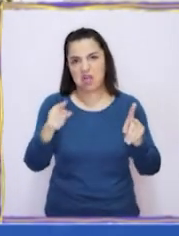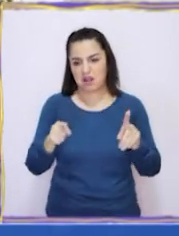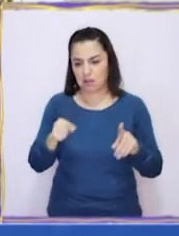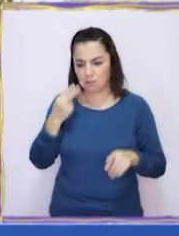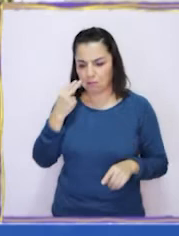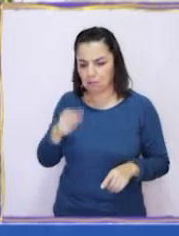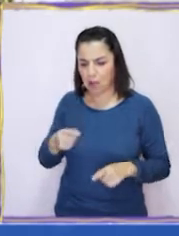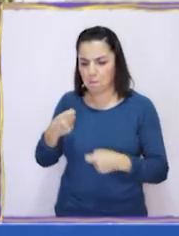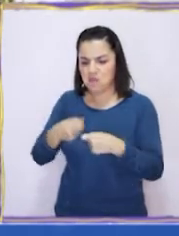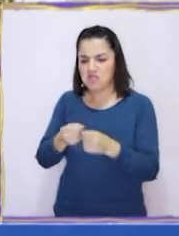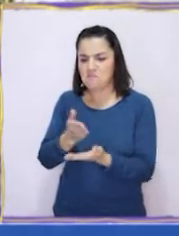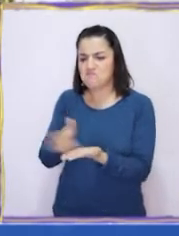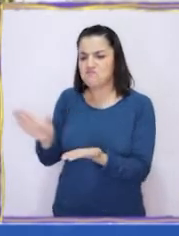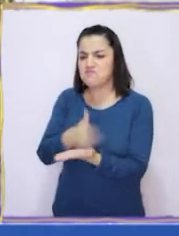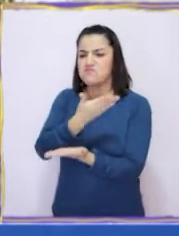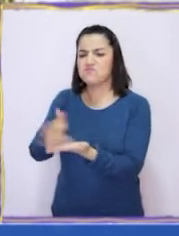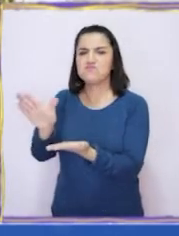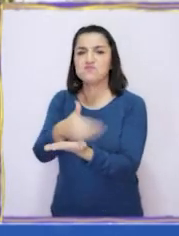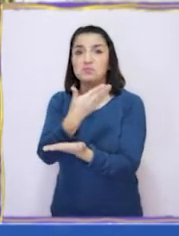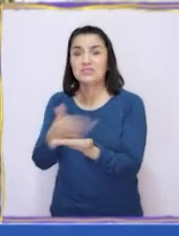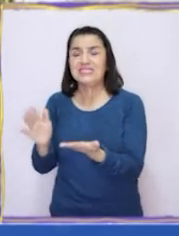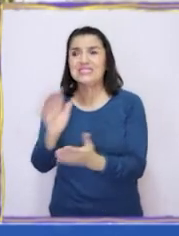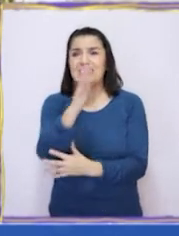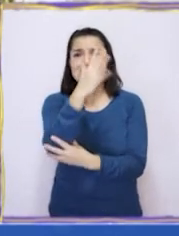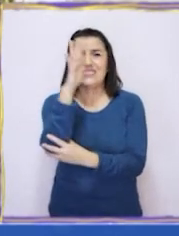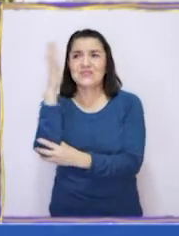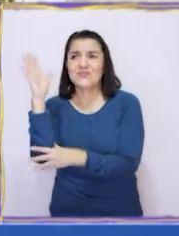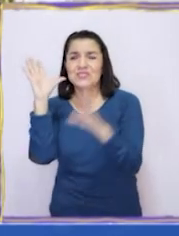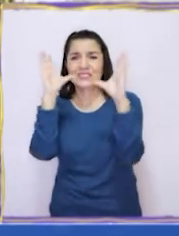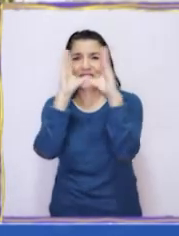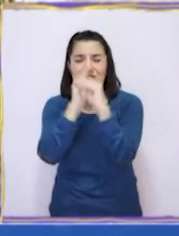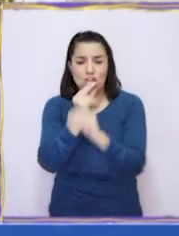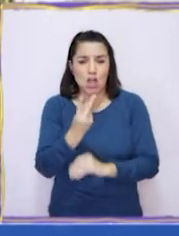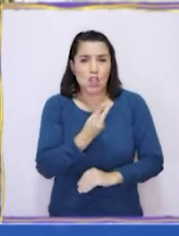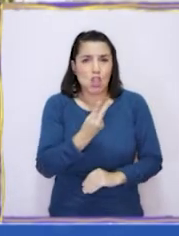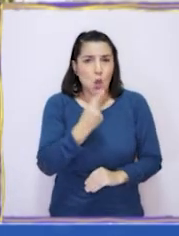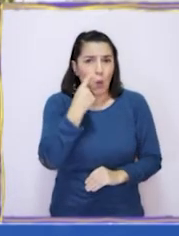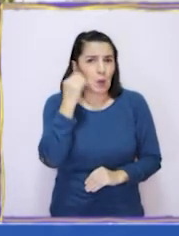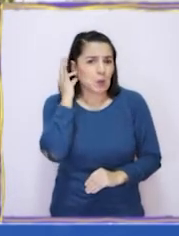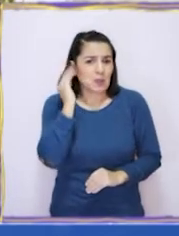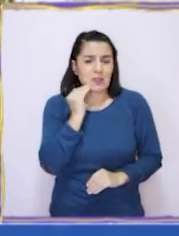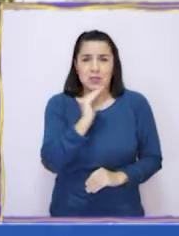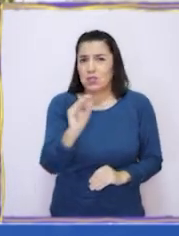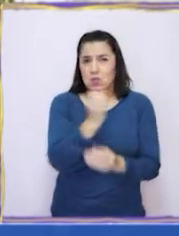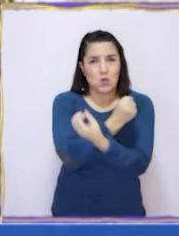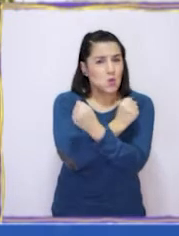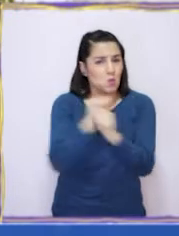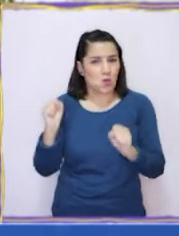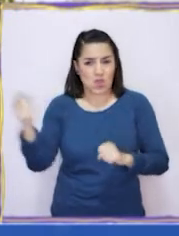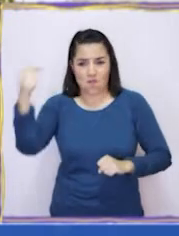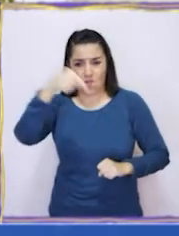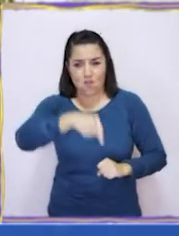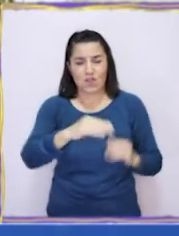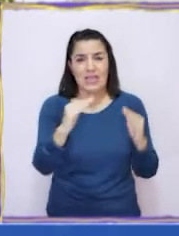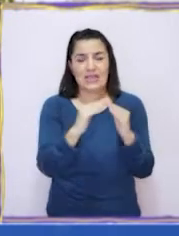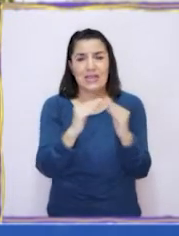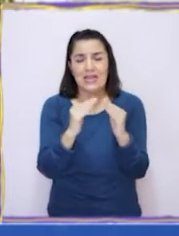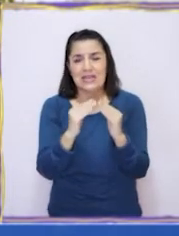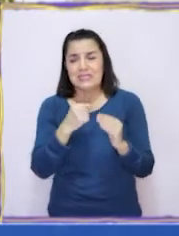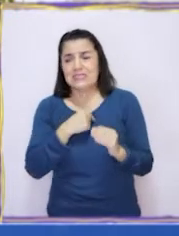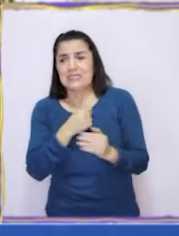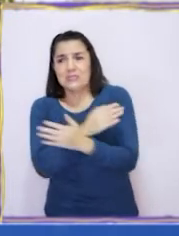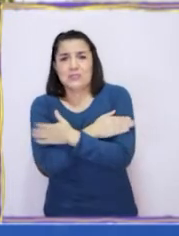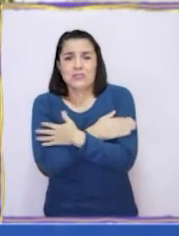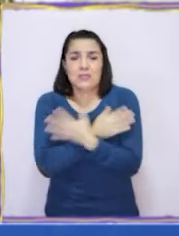pateando, por lo que cuando estaban en el bosque y empezaba a oscurecer, ambos niños no pudieron regresar a casa y se abrazaban